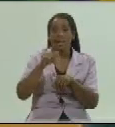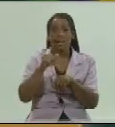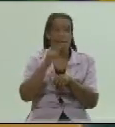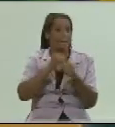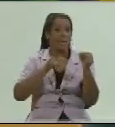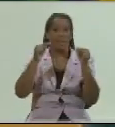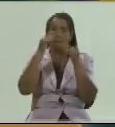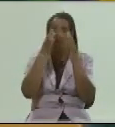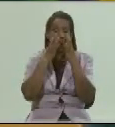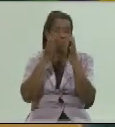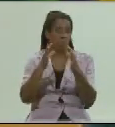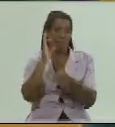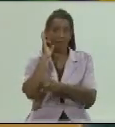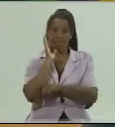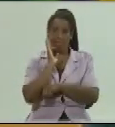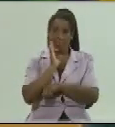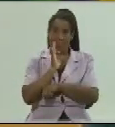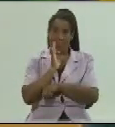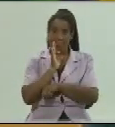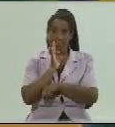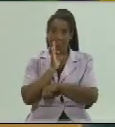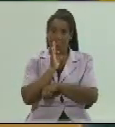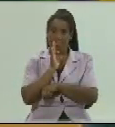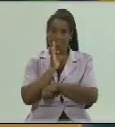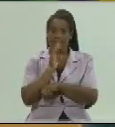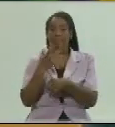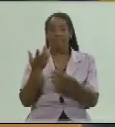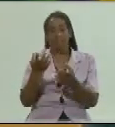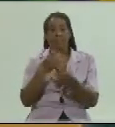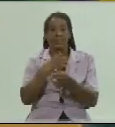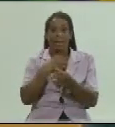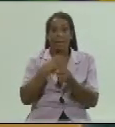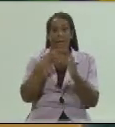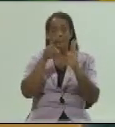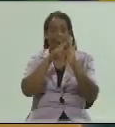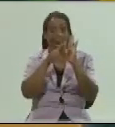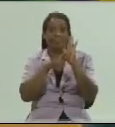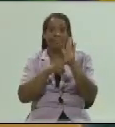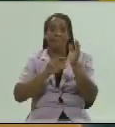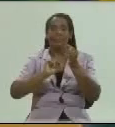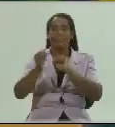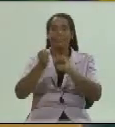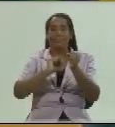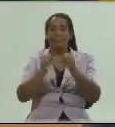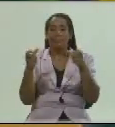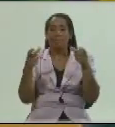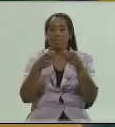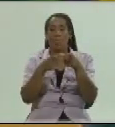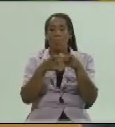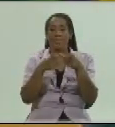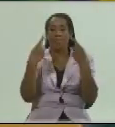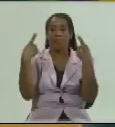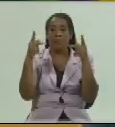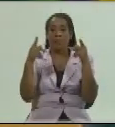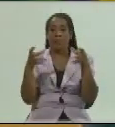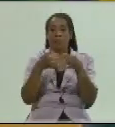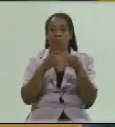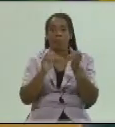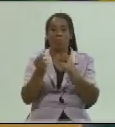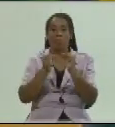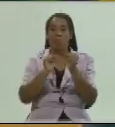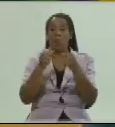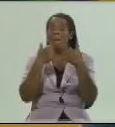es importante observarlo y bueno tiene una regulación un control ahí en ese comité de contratación el productor